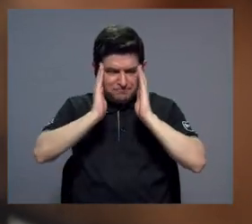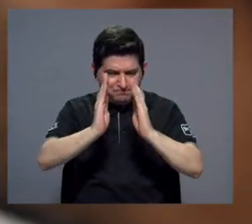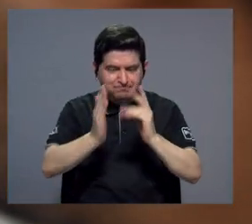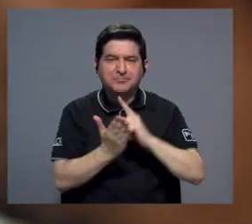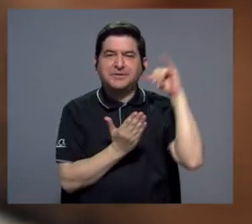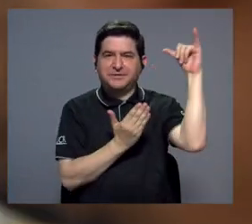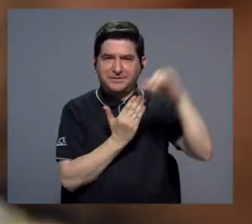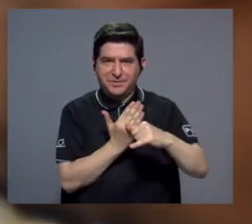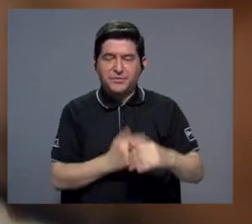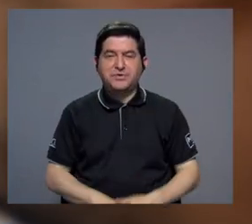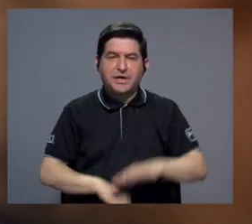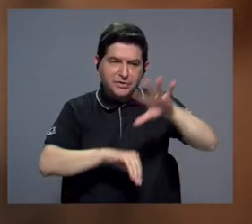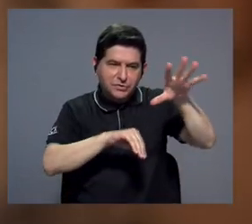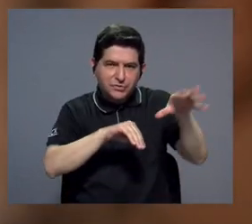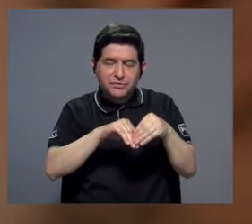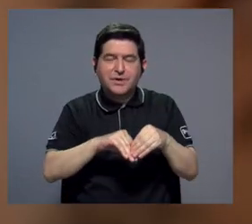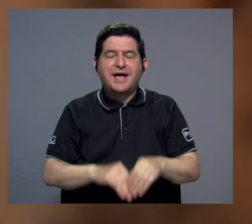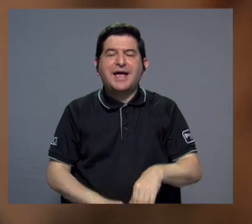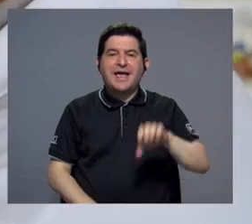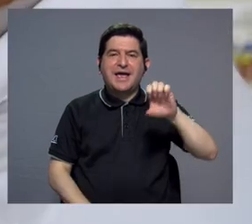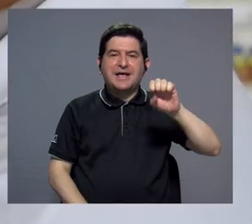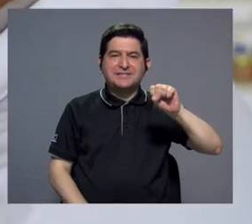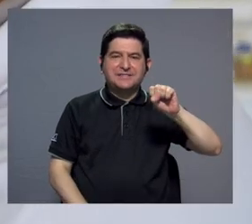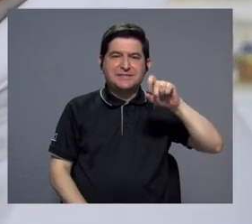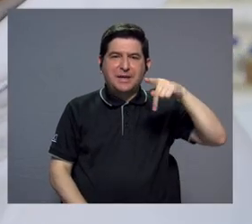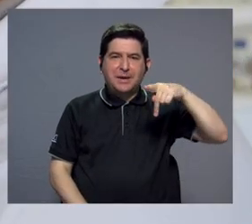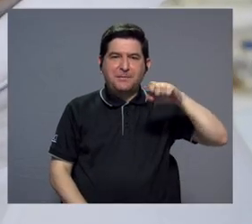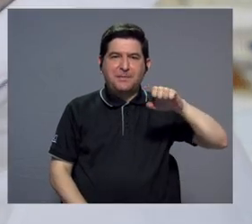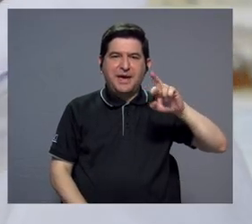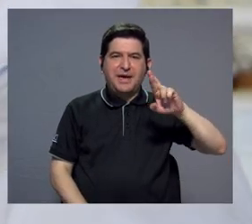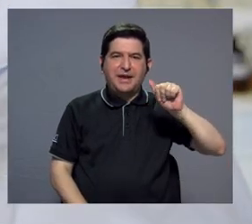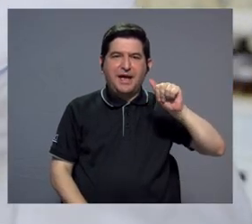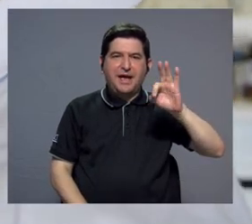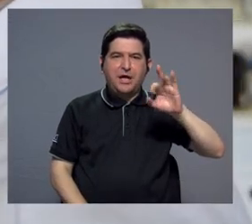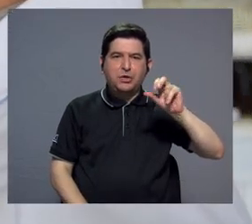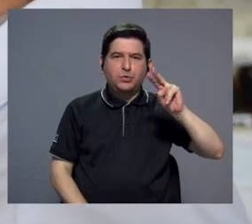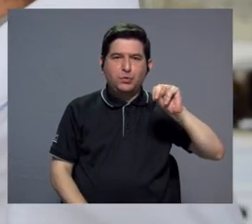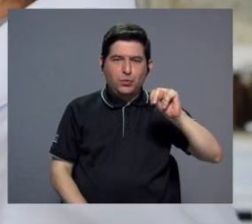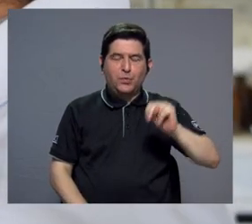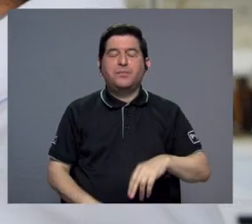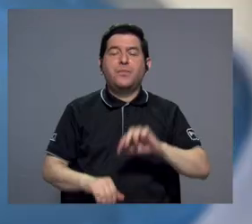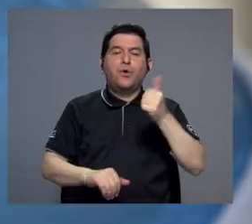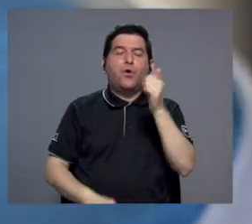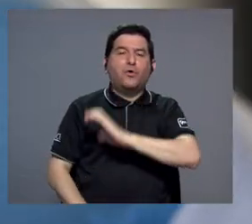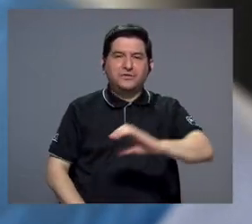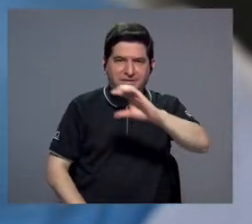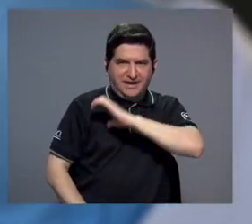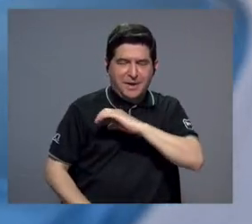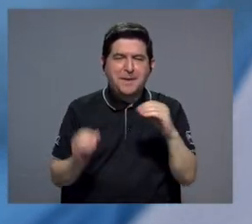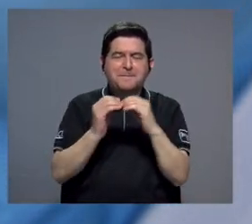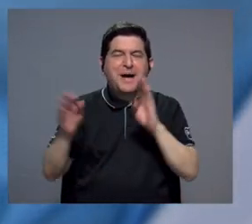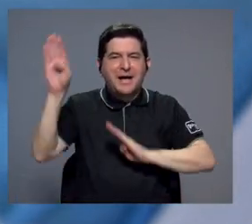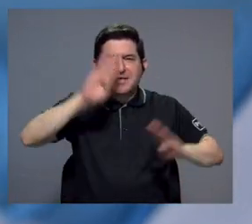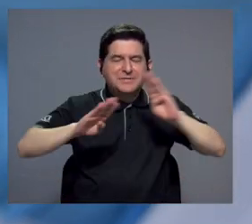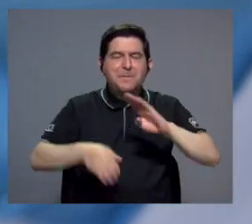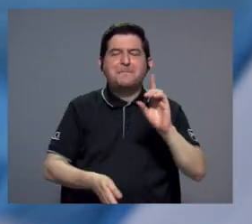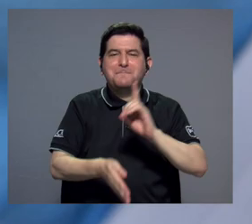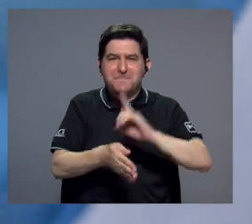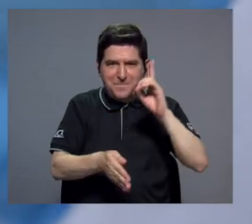hemos abocado en este proyecto. Y sumado a Esperatum, que aporta parte de otra cara, más